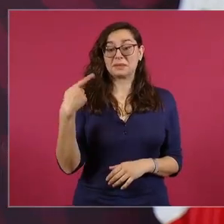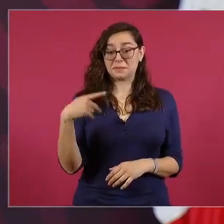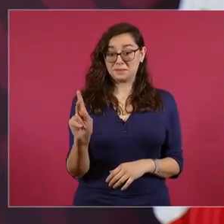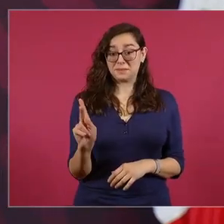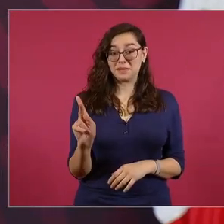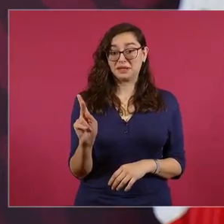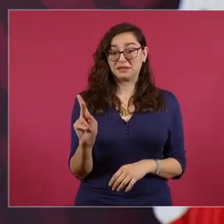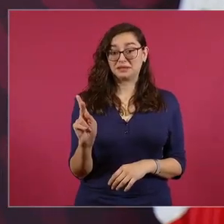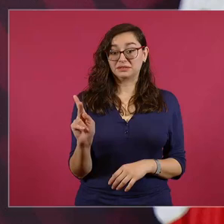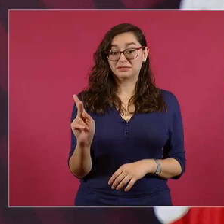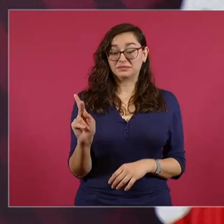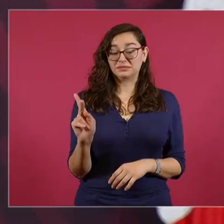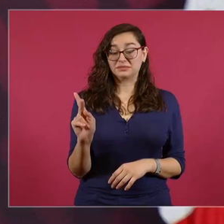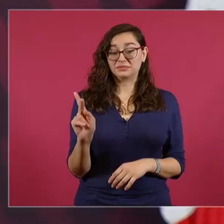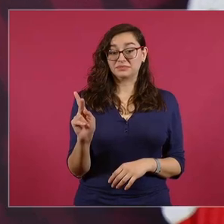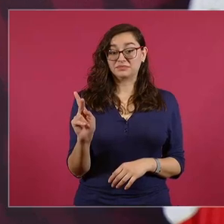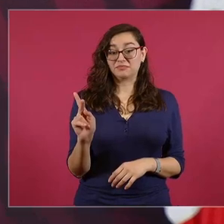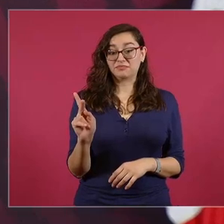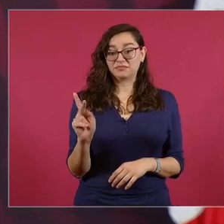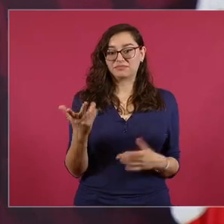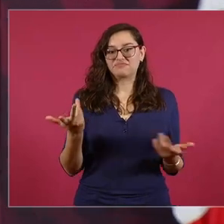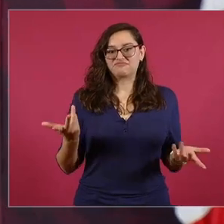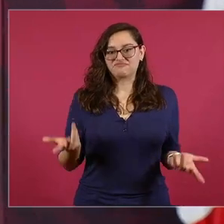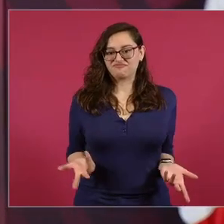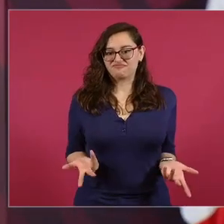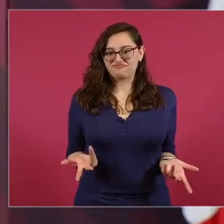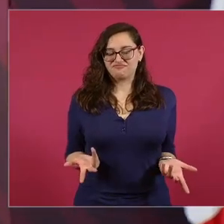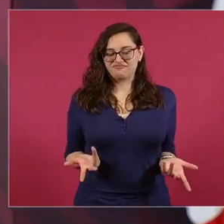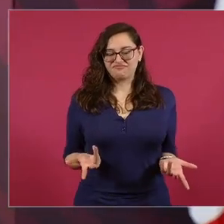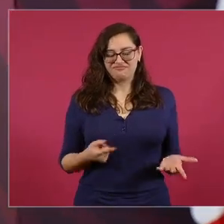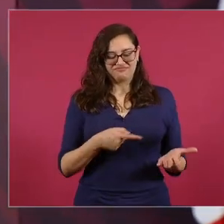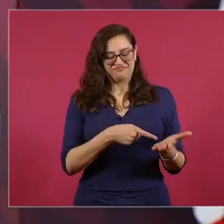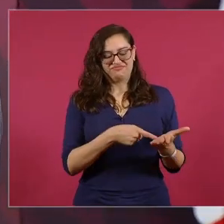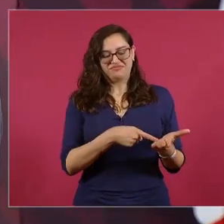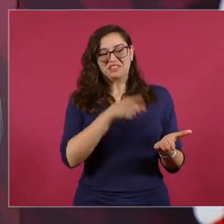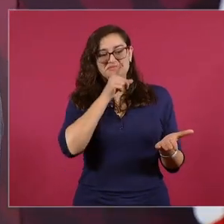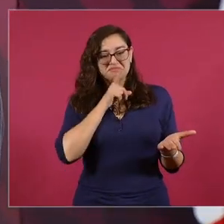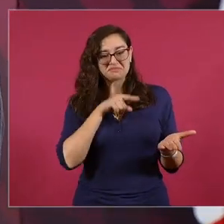hacen el ridículo.